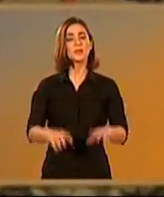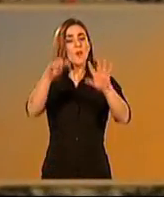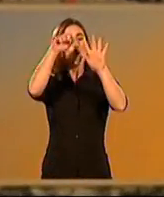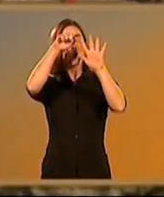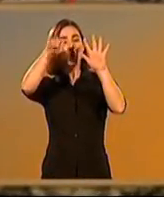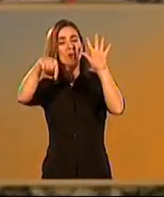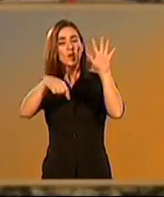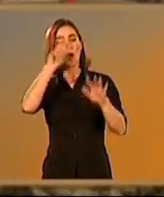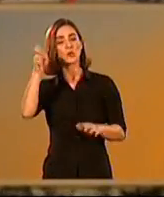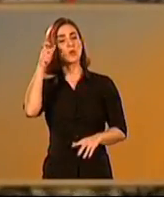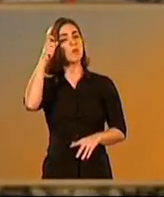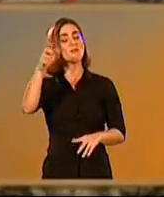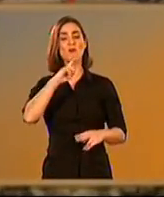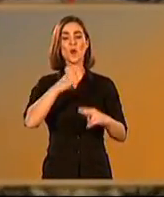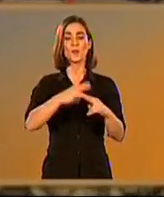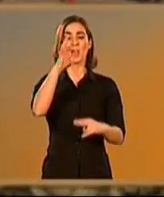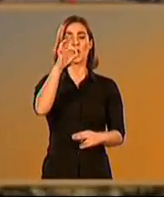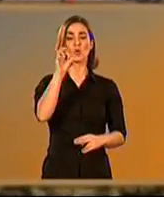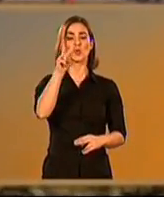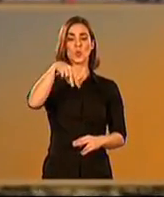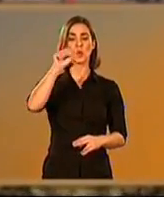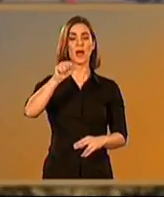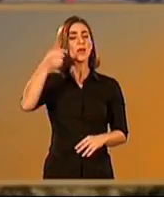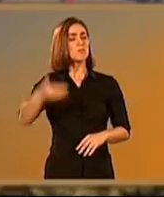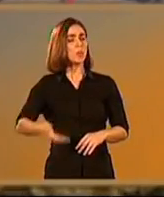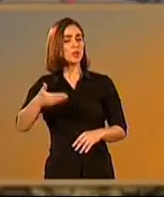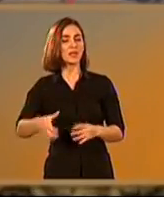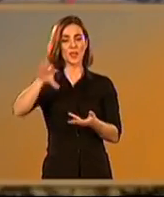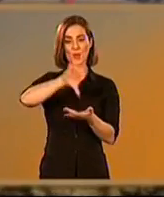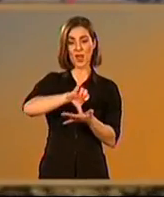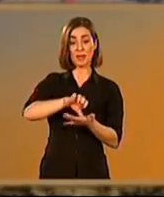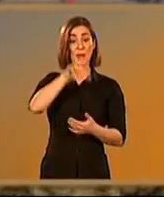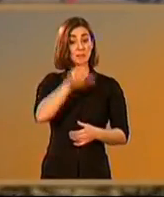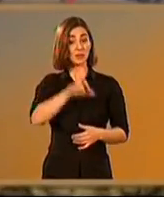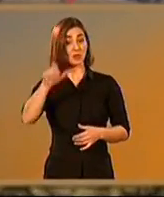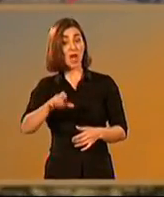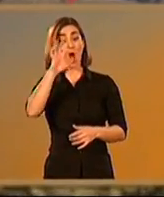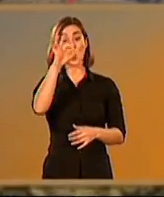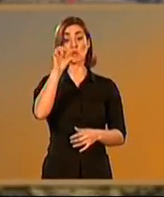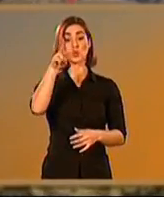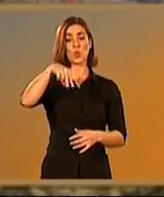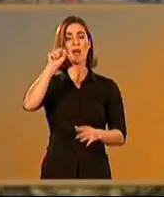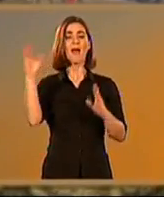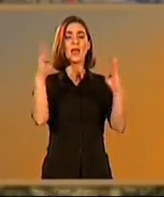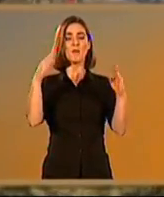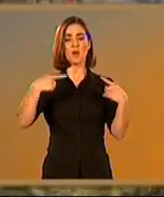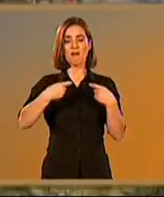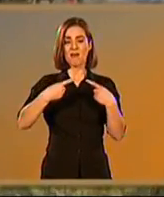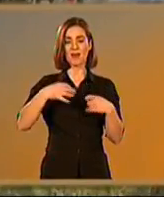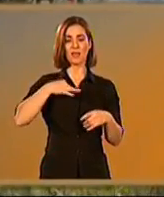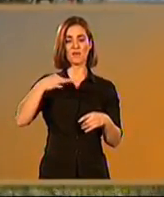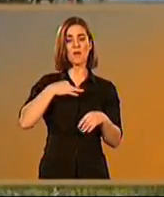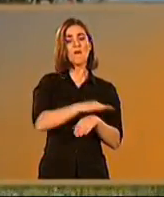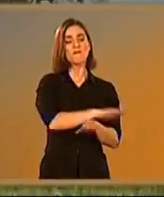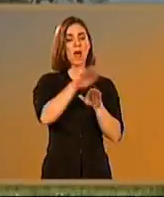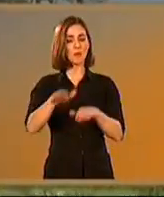Tras dejar el ruedo, llegamos a Osuna, notable ciudad que comparte con las anteriores, un pasado igual de diverso, con